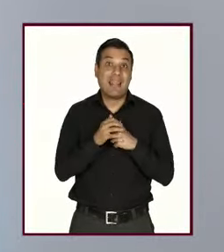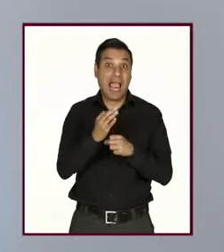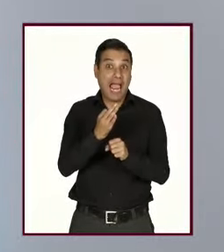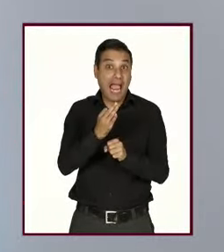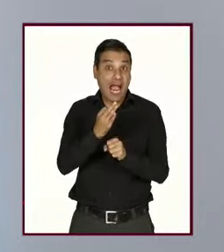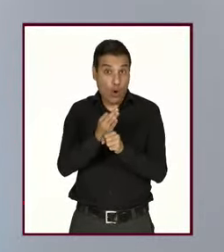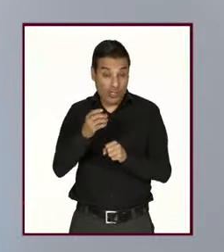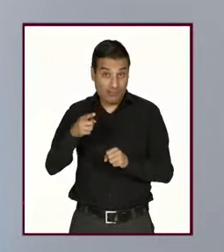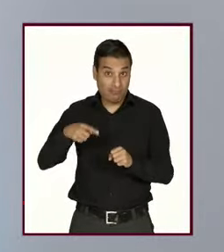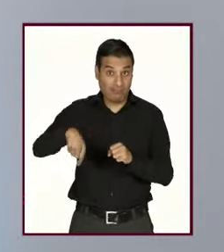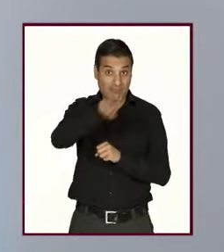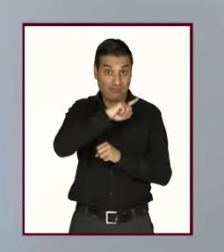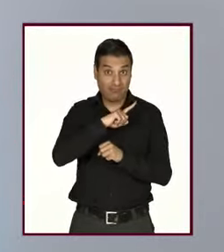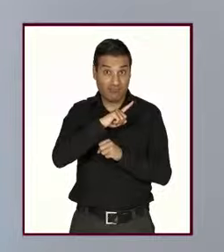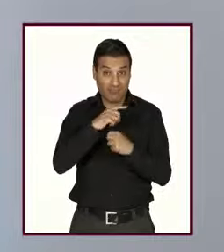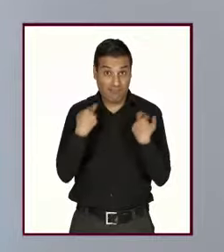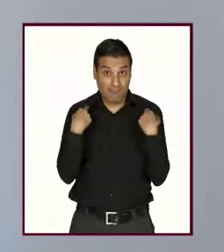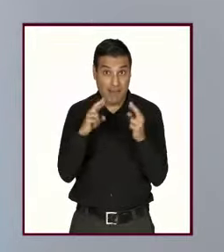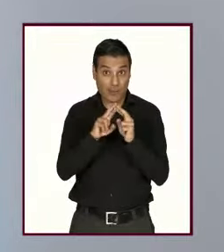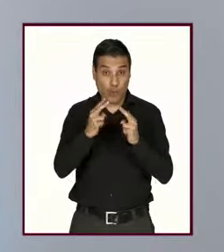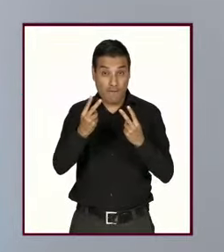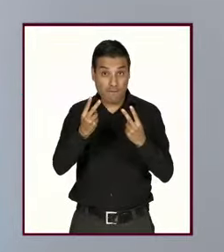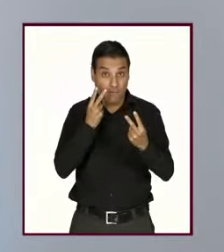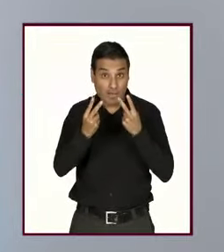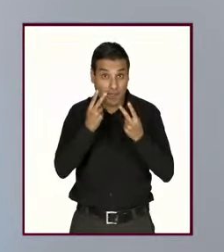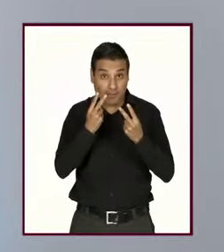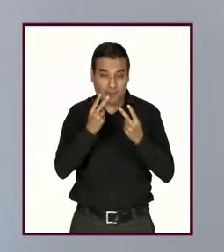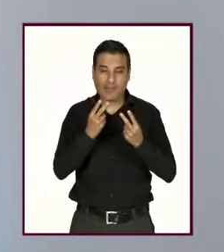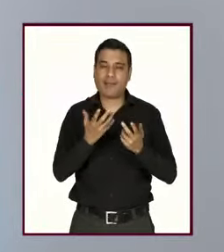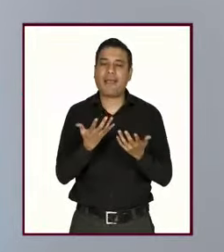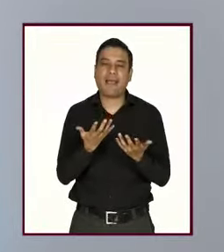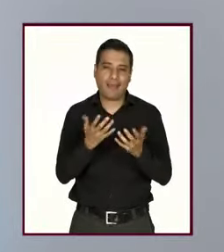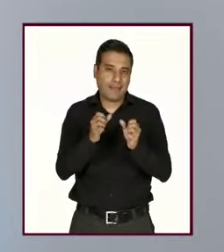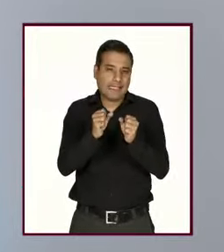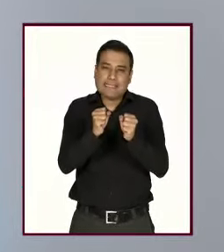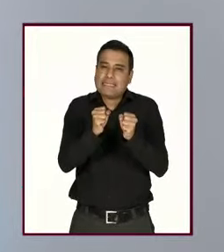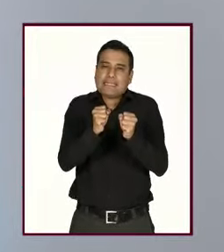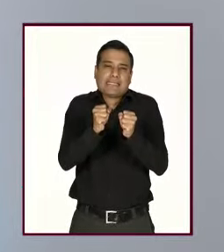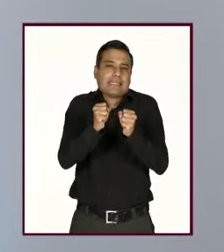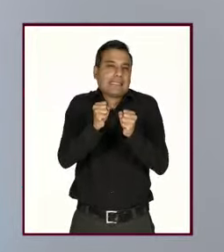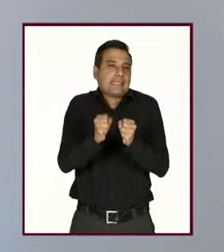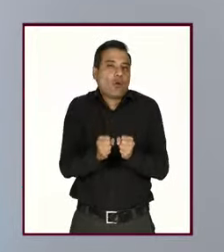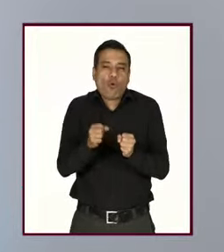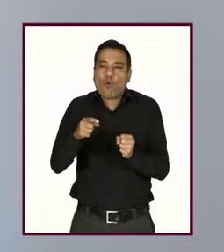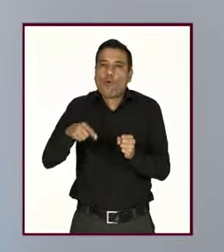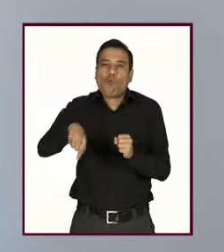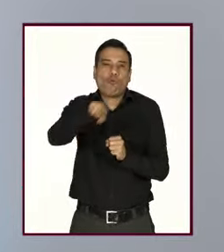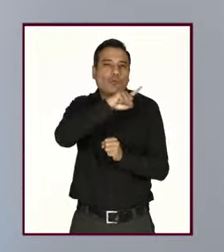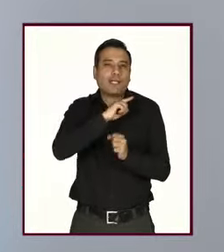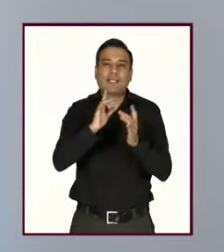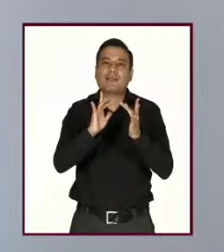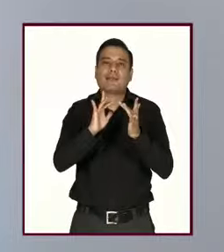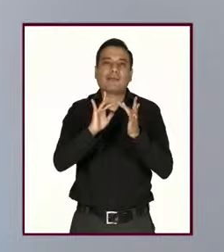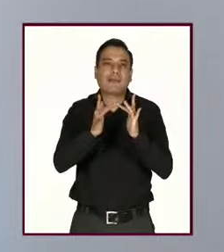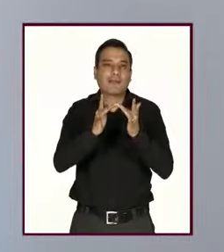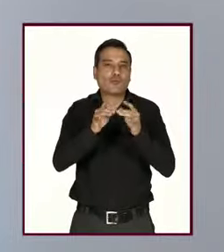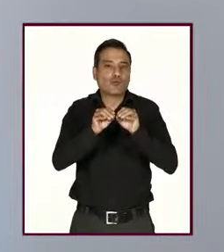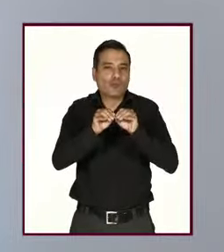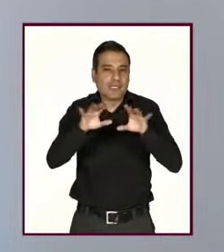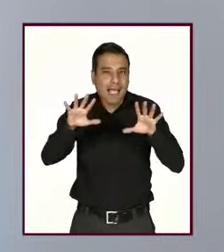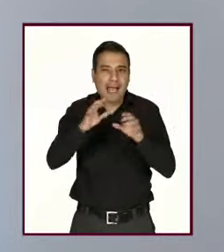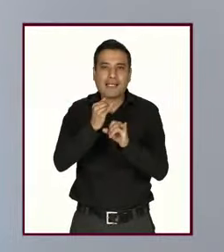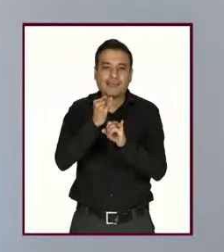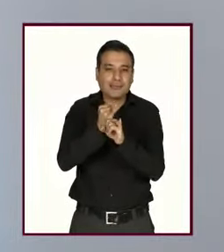escuchándonos a maestros y maestras seguramente el uso y el acceso que tienen a las redes sociales a los medios es